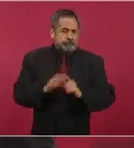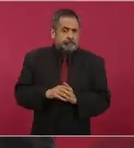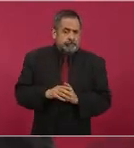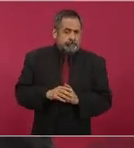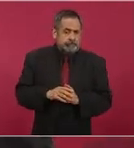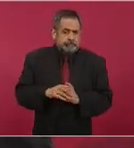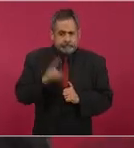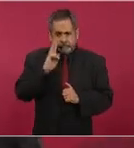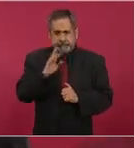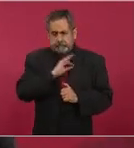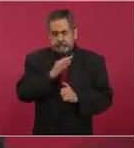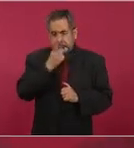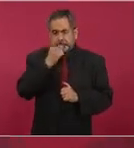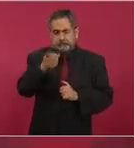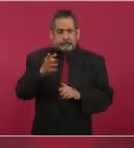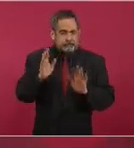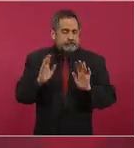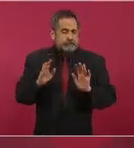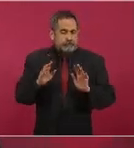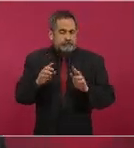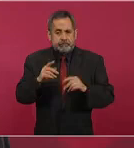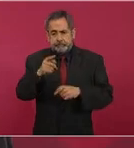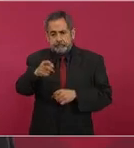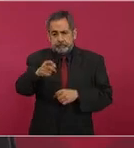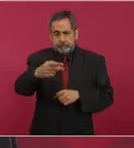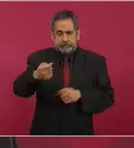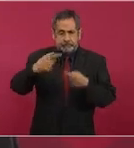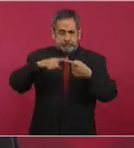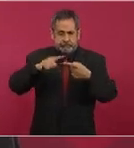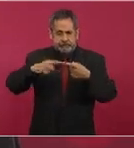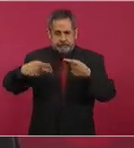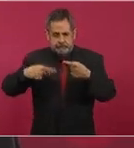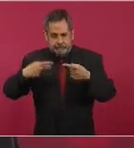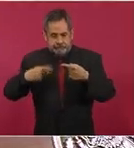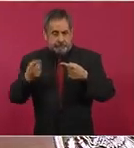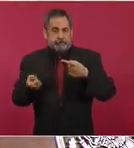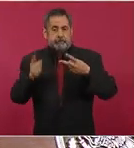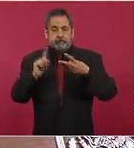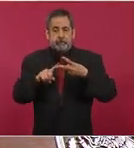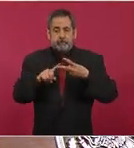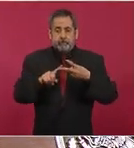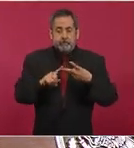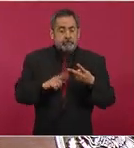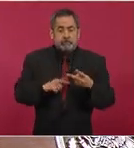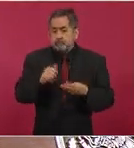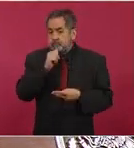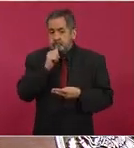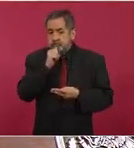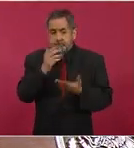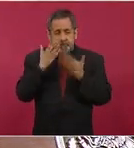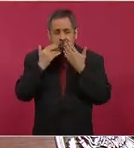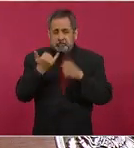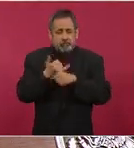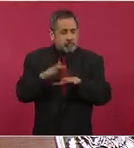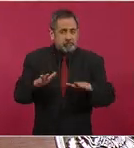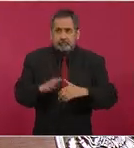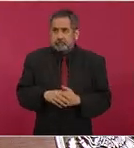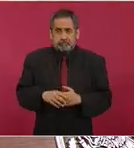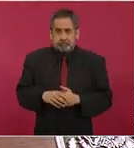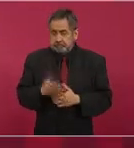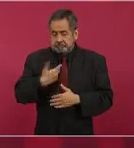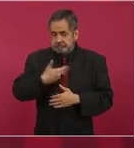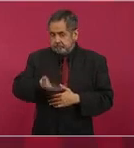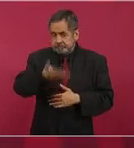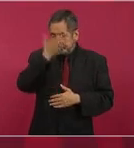por lo que corresponde a tu primer planteamiento. Lo otro no tenemos nosotros información, no